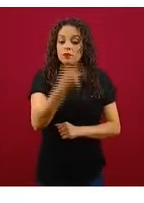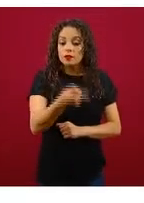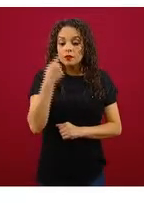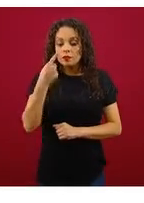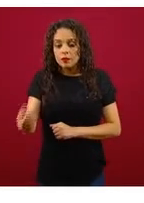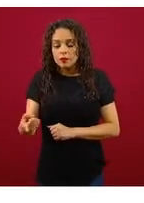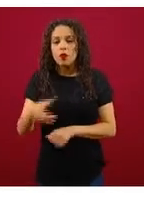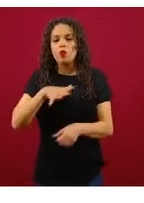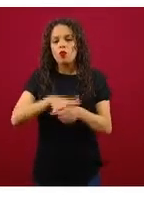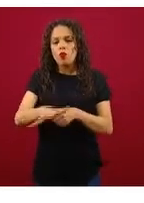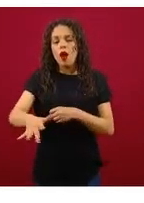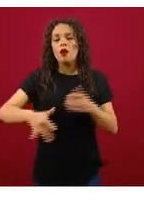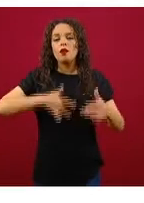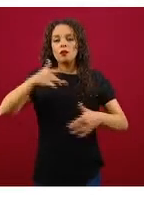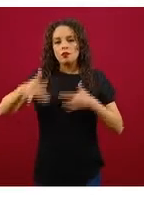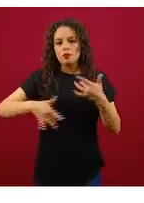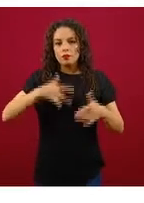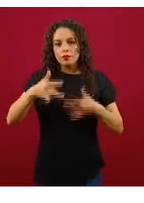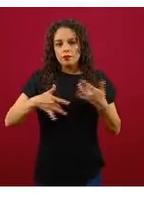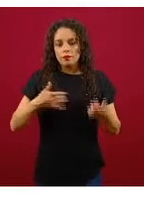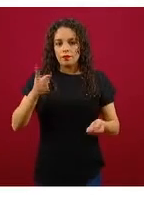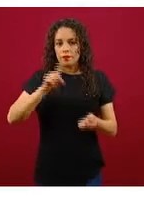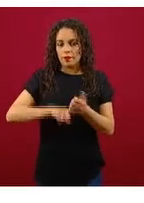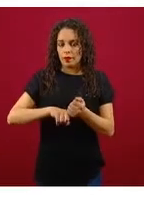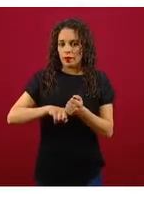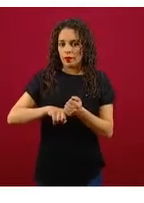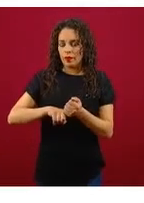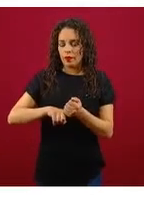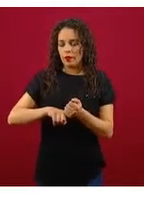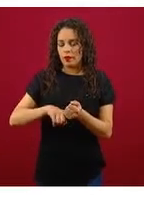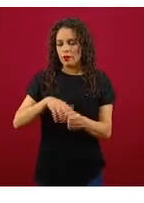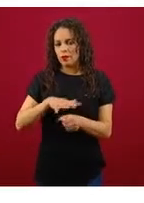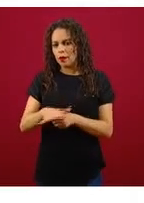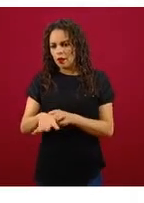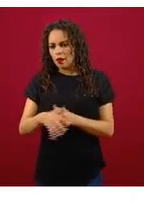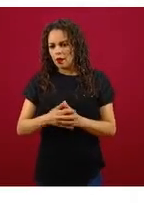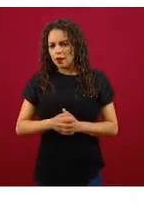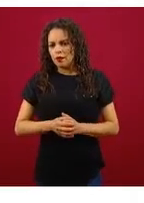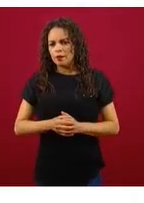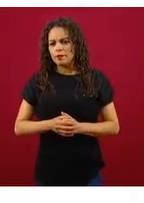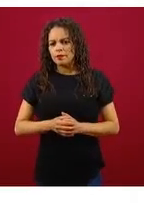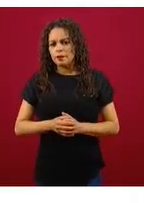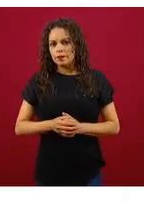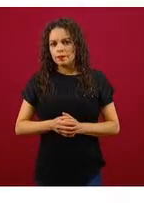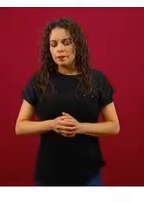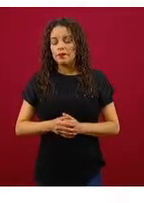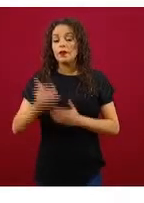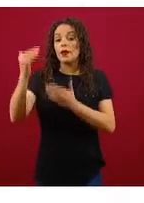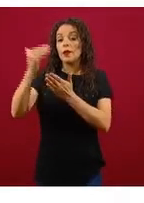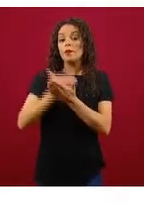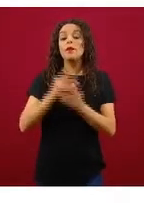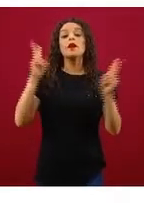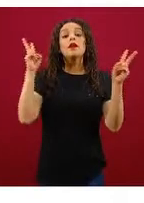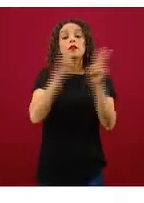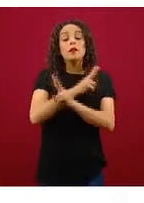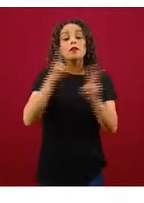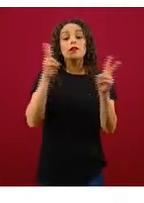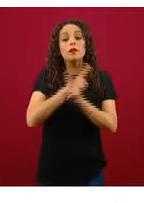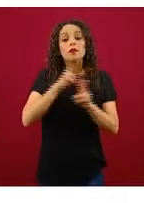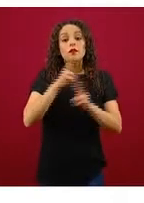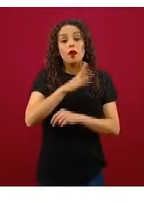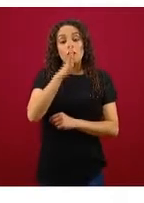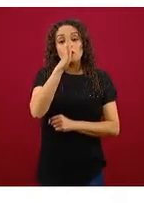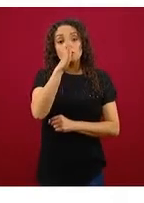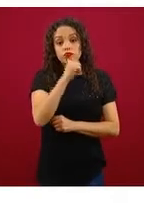disminución de capacidad de oxigenación. Se está